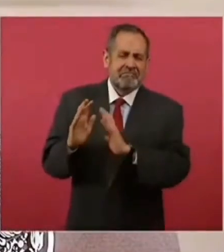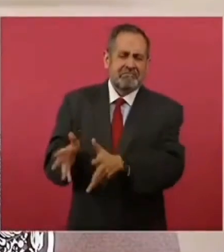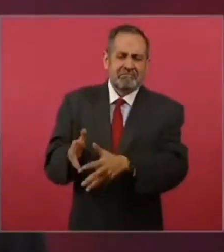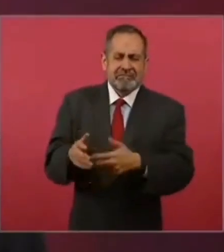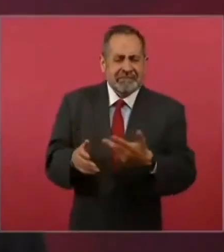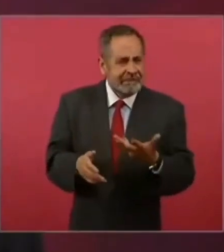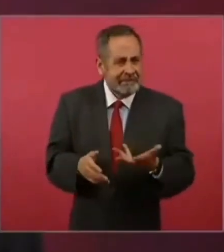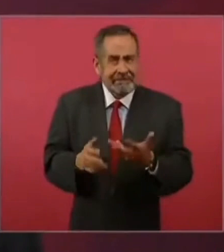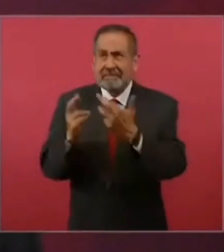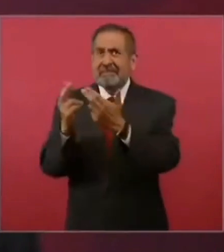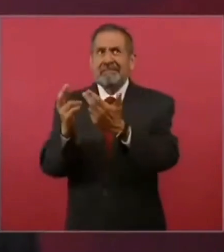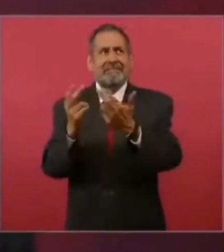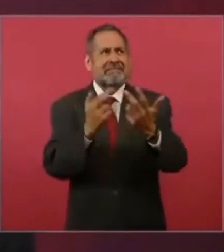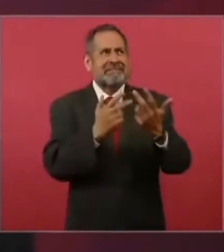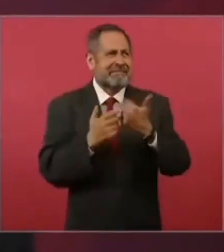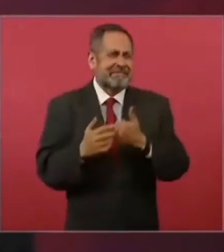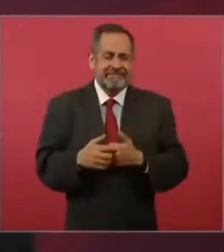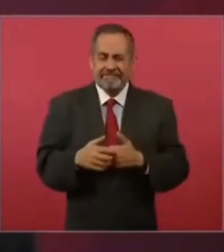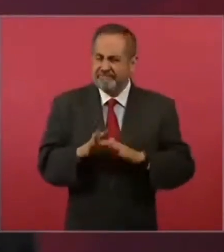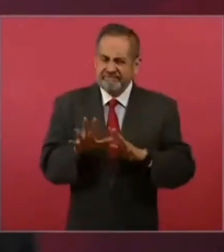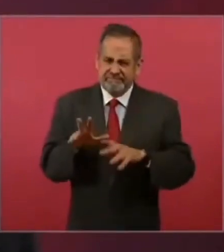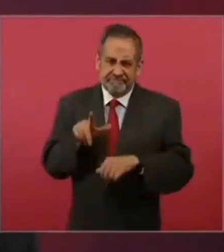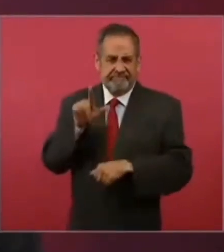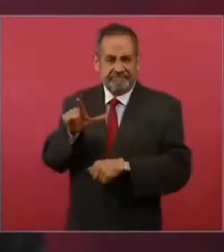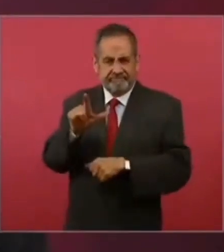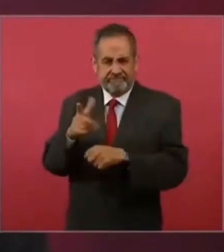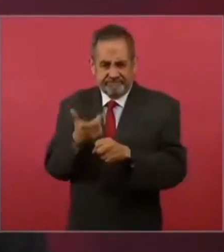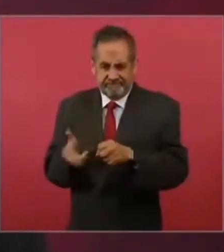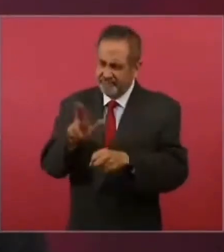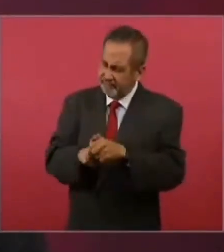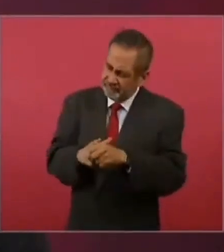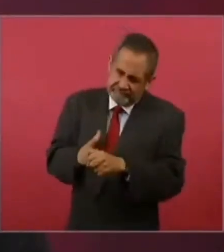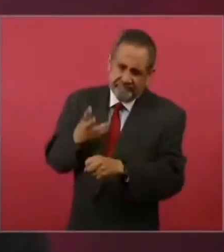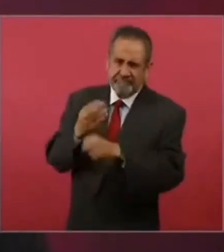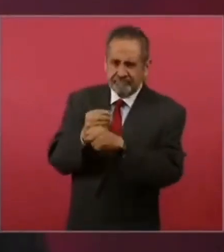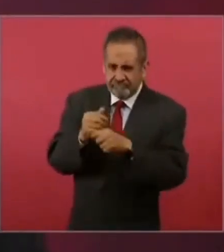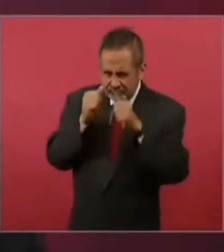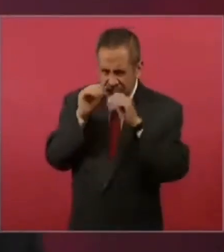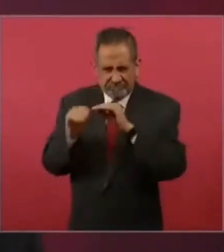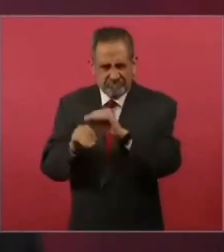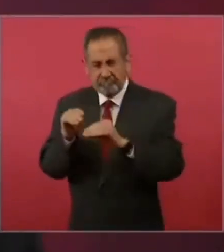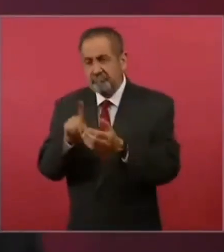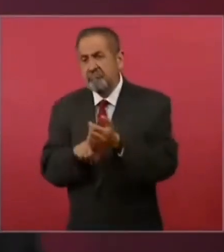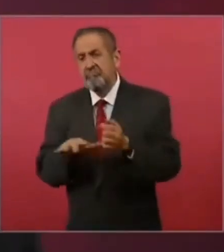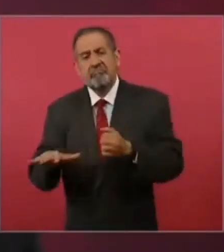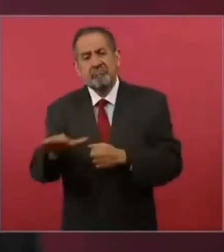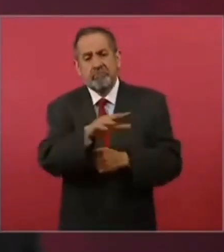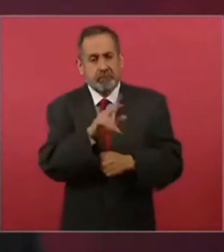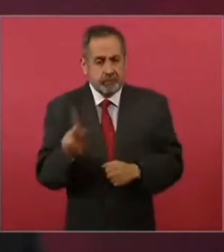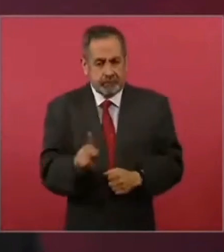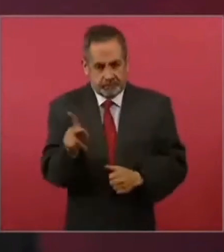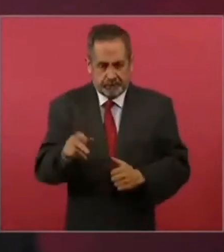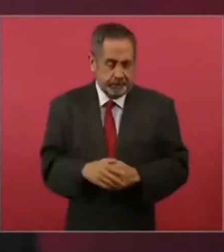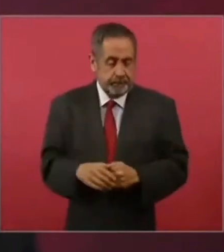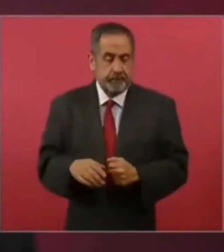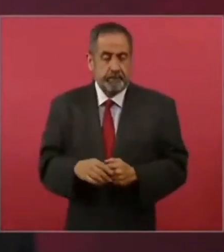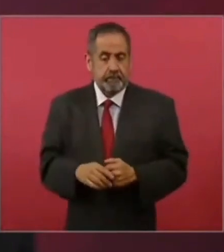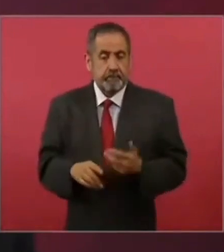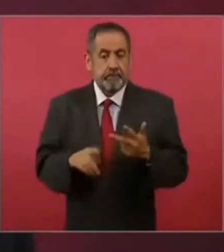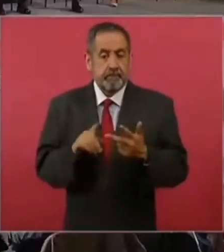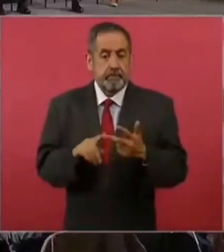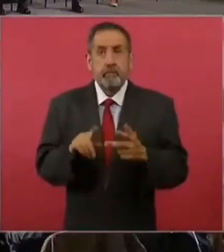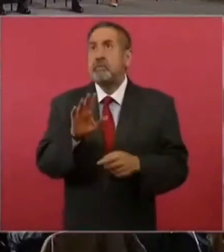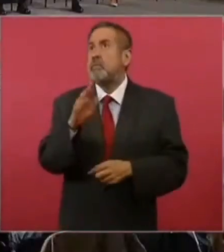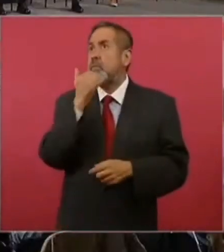en condiciones deplorables. 17 hospitales rurales. Se construyó, perdón,